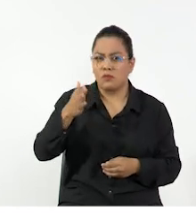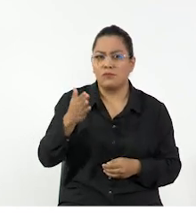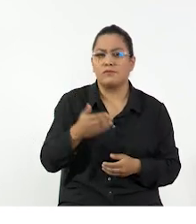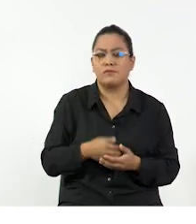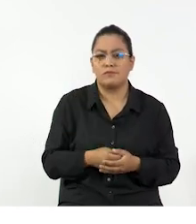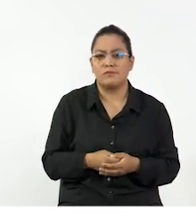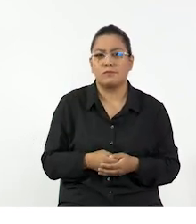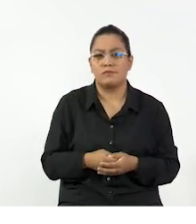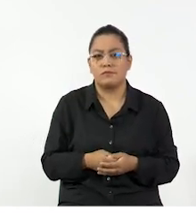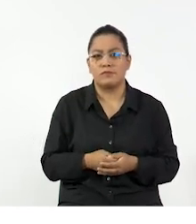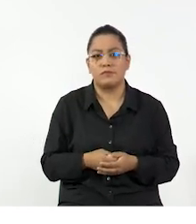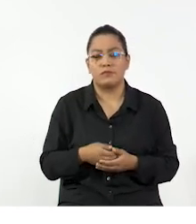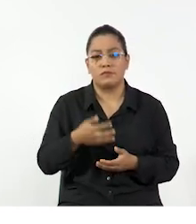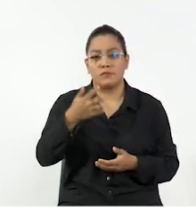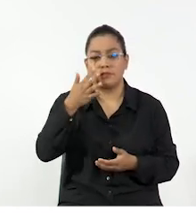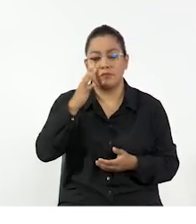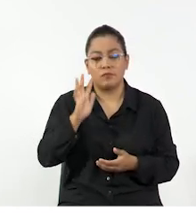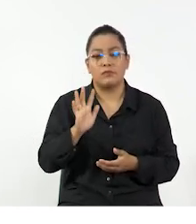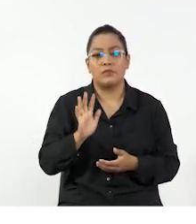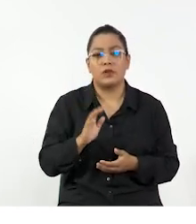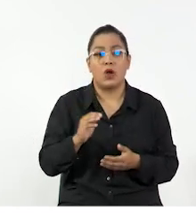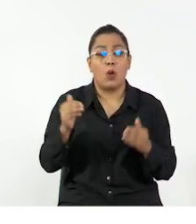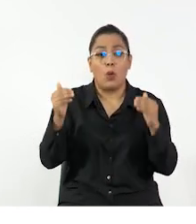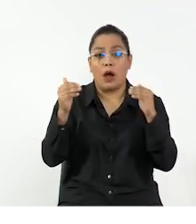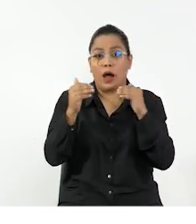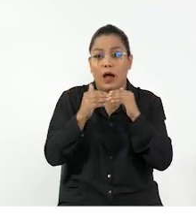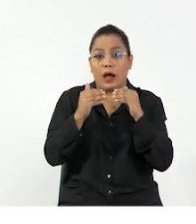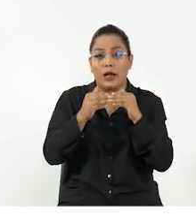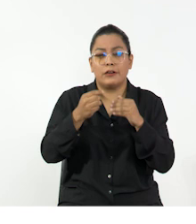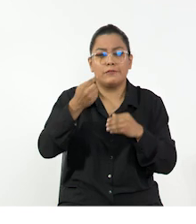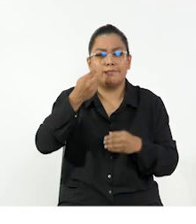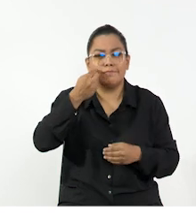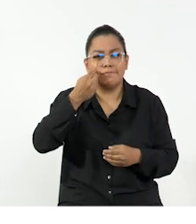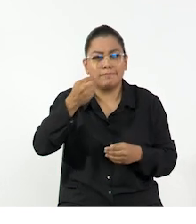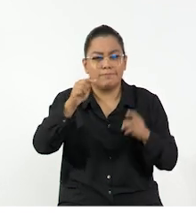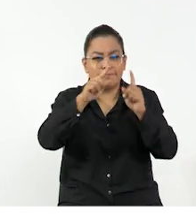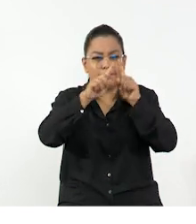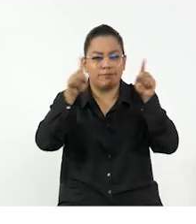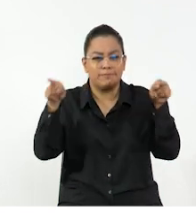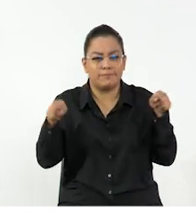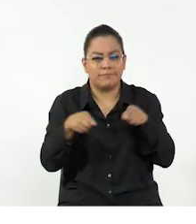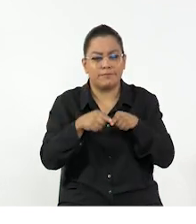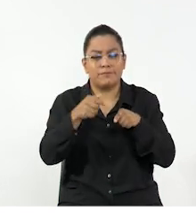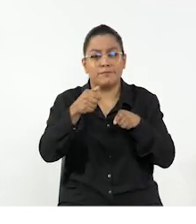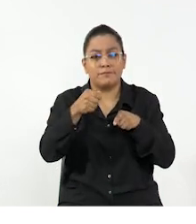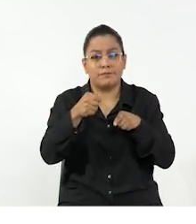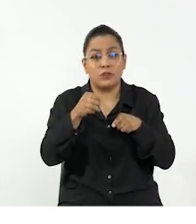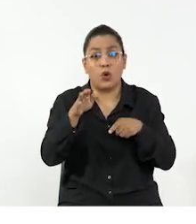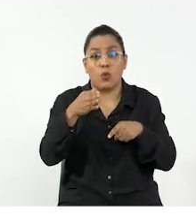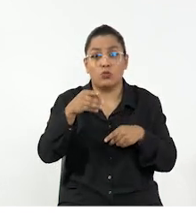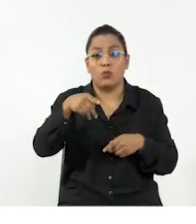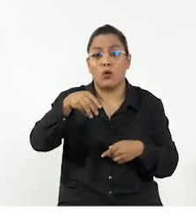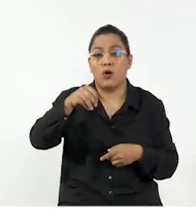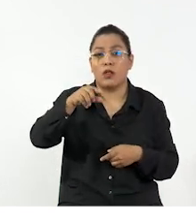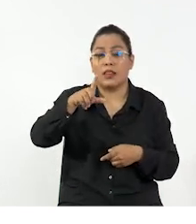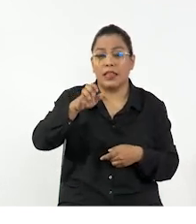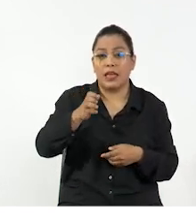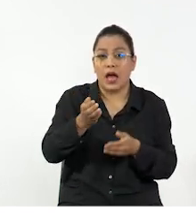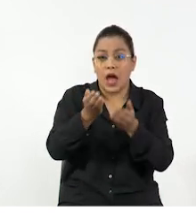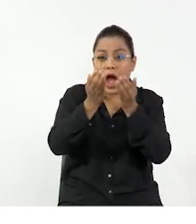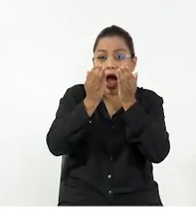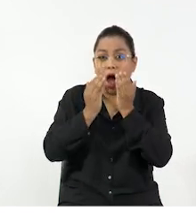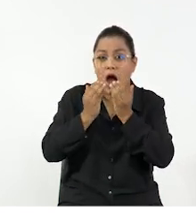Todos hemos utilizado un plano inclinado para subir algo pesado. E incluso hemos visto en la tele cómo